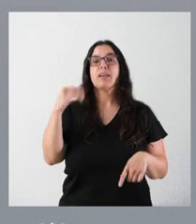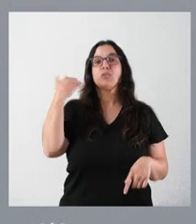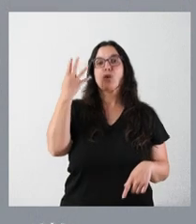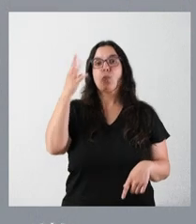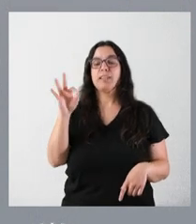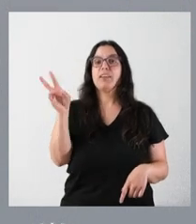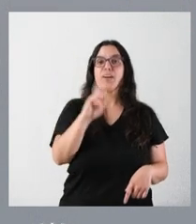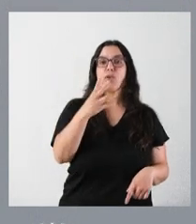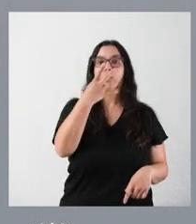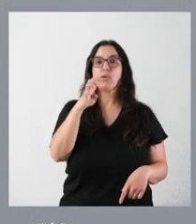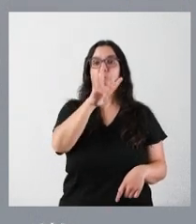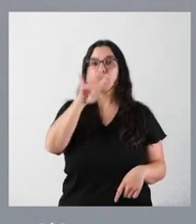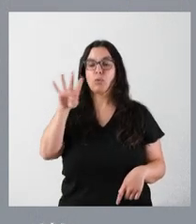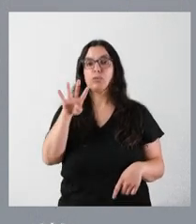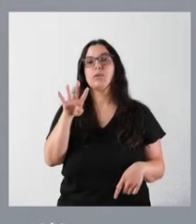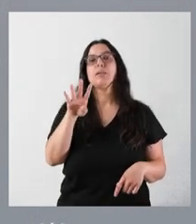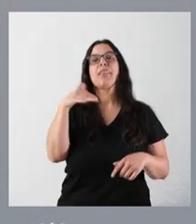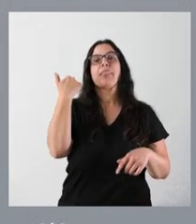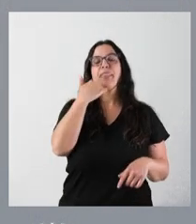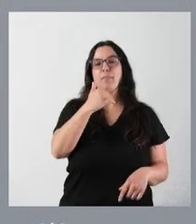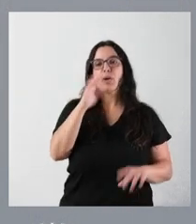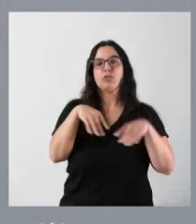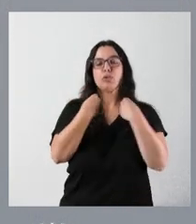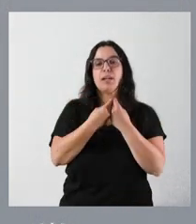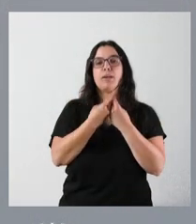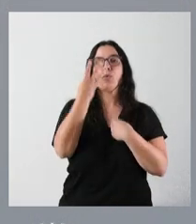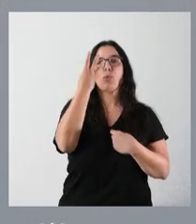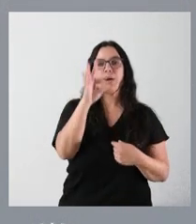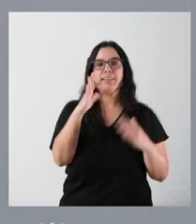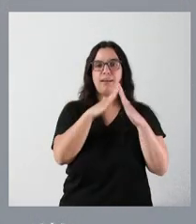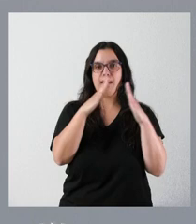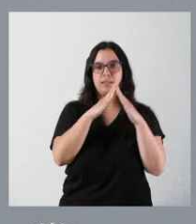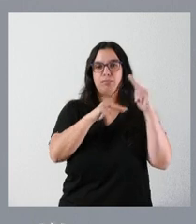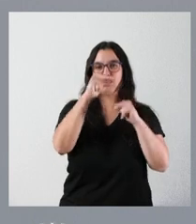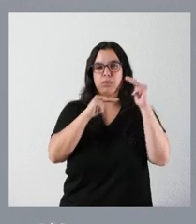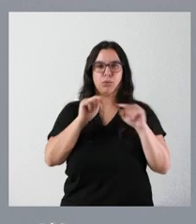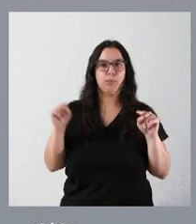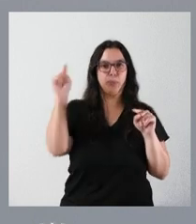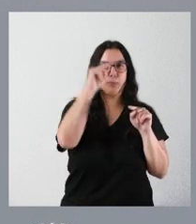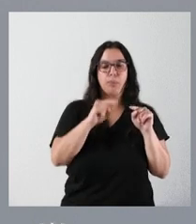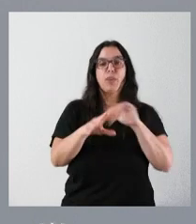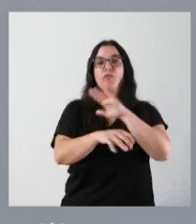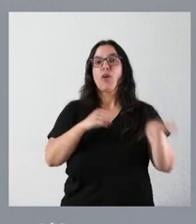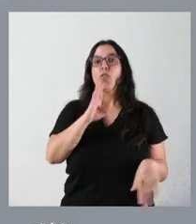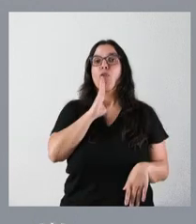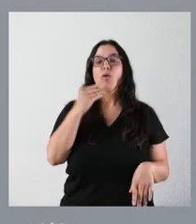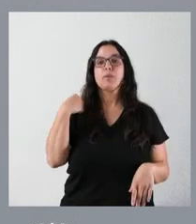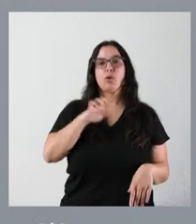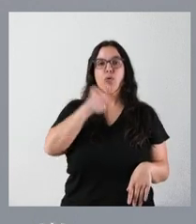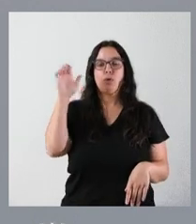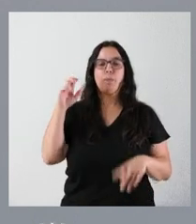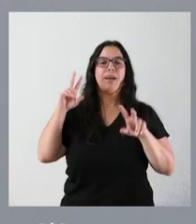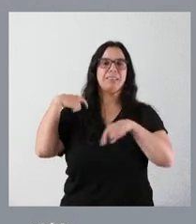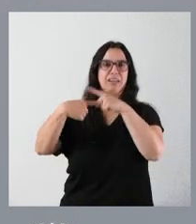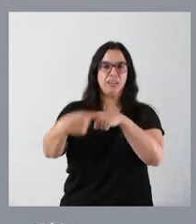En Valladolid, 444. Y en Zamora, un total de 40 viviendas. Insisto en que son fondos procedentes de Next Generation de la Unión